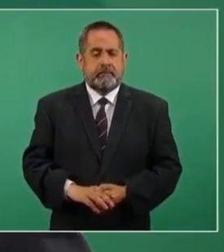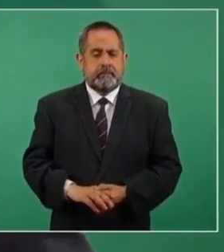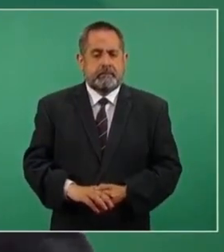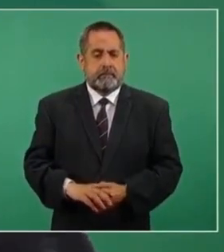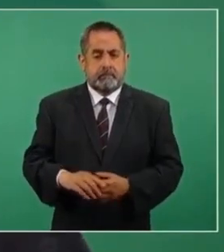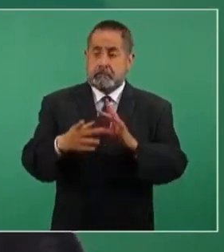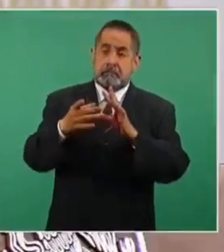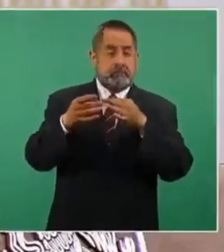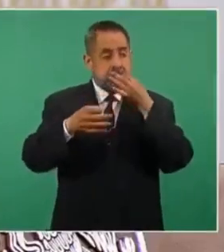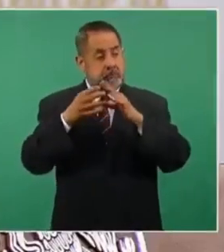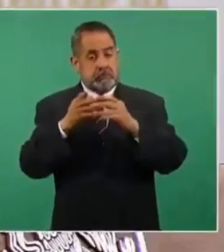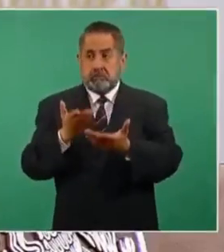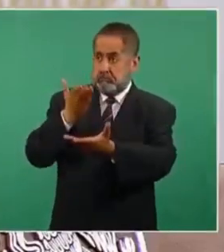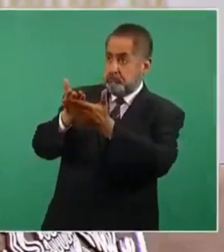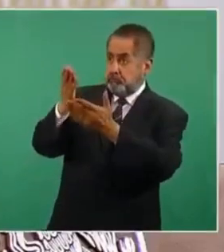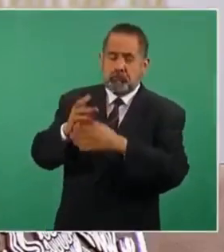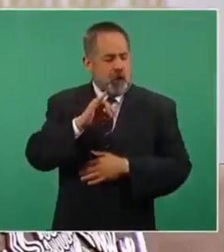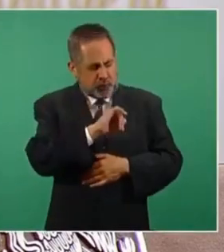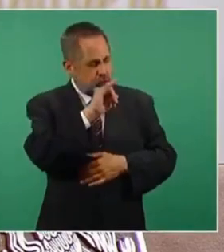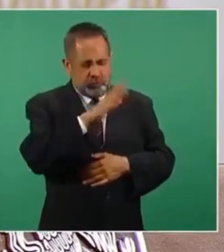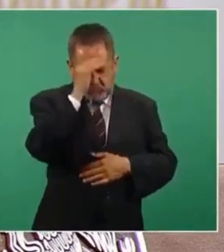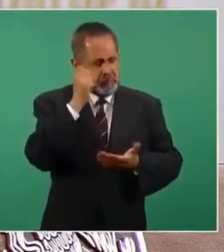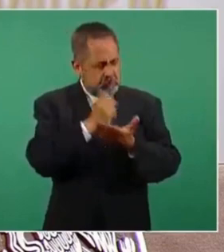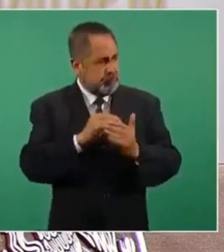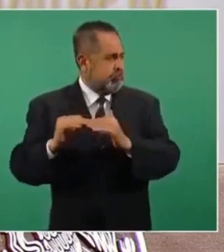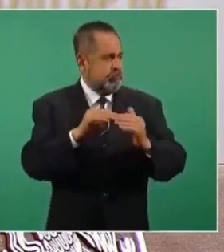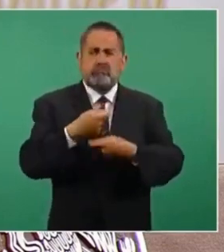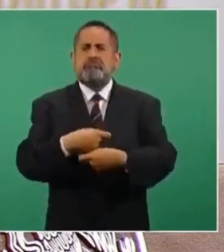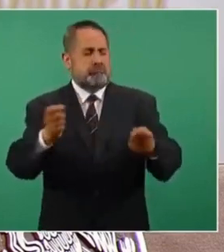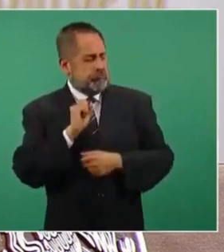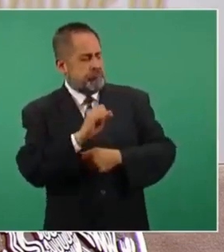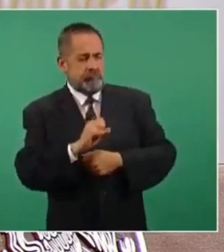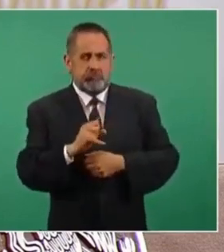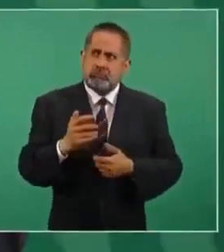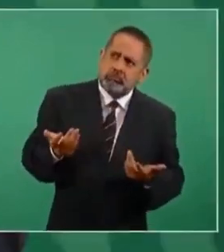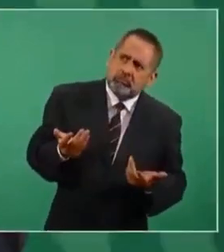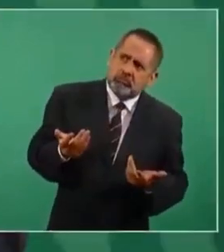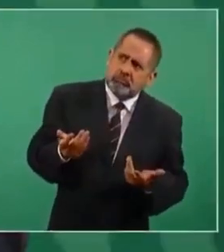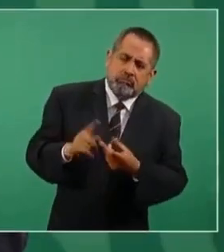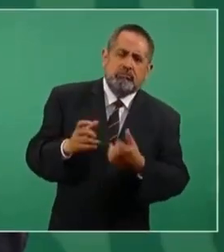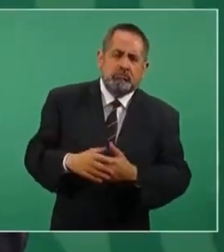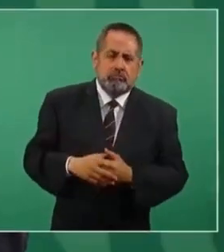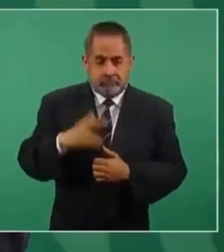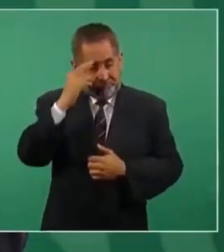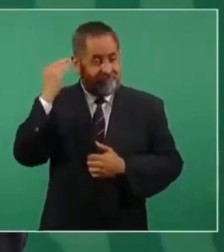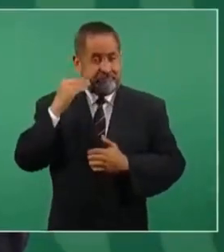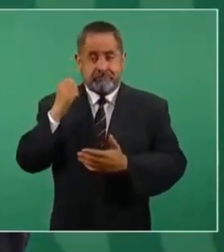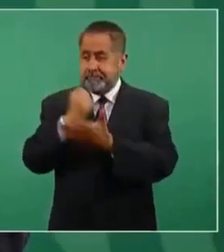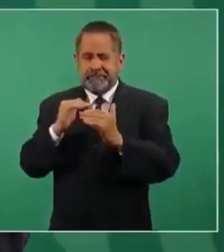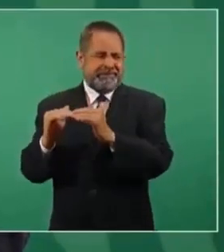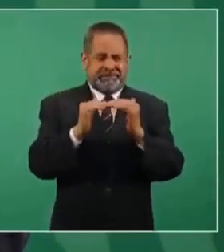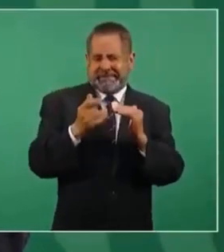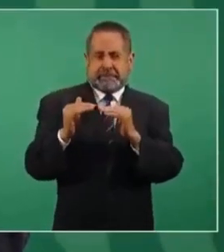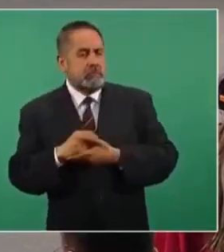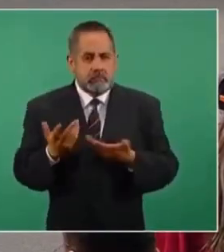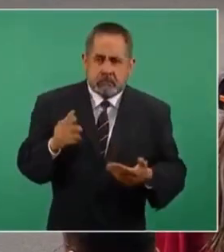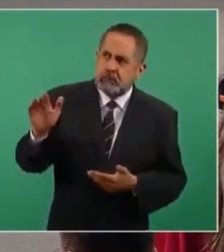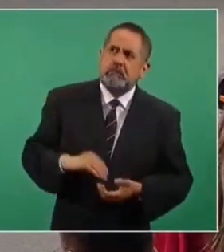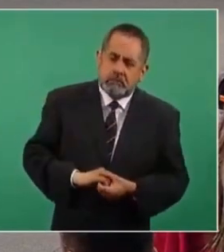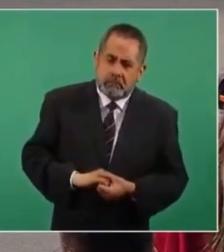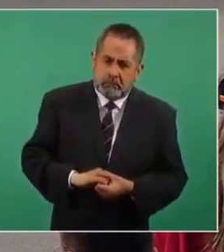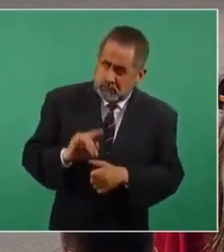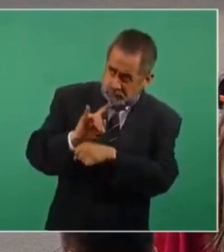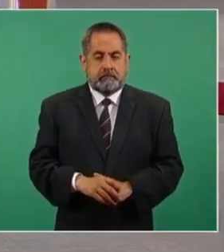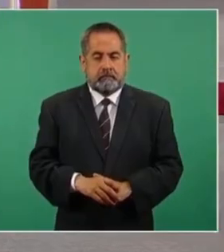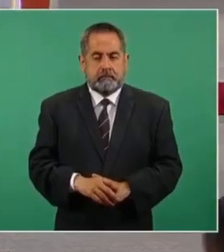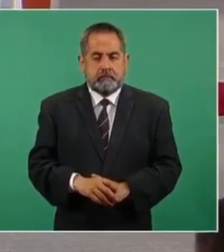Fue pura formalidad nada más nuestra resolución, que se aprobó casi por unanimidad de que no iba a haber acaparamiento de vacunas. Fue